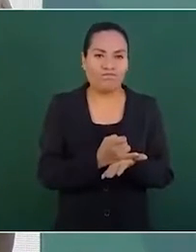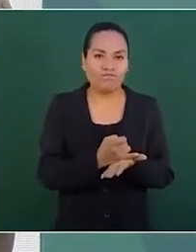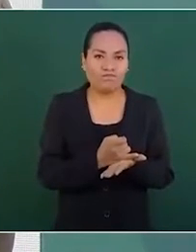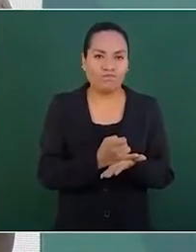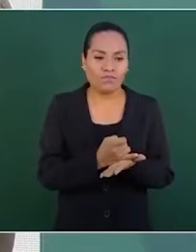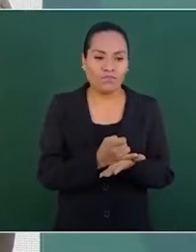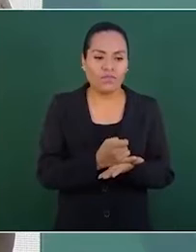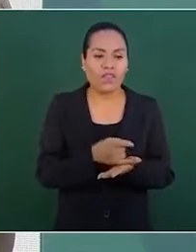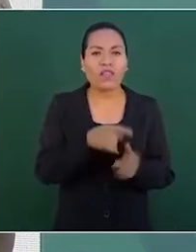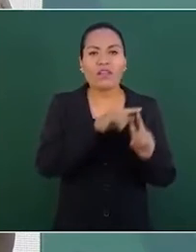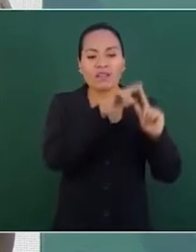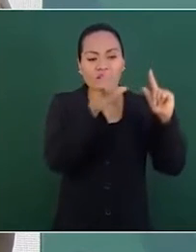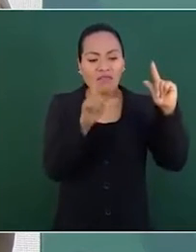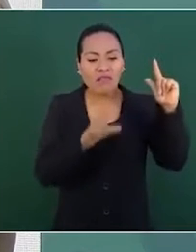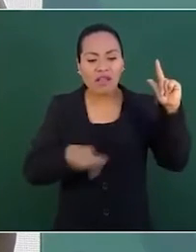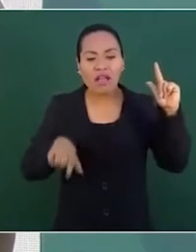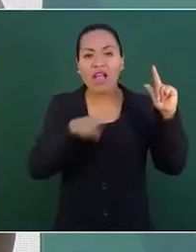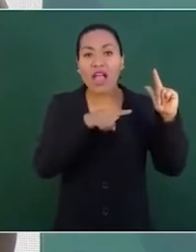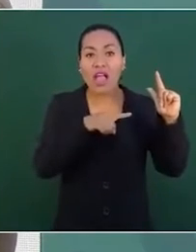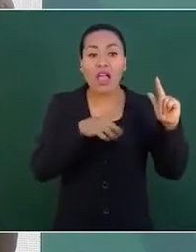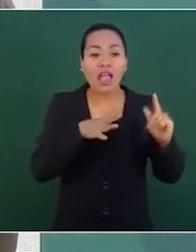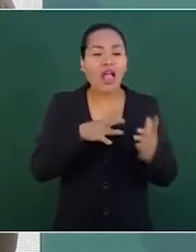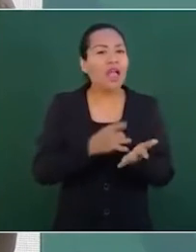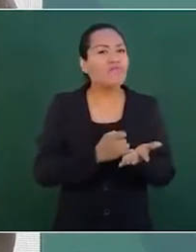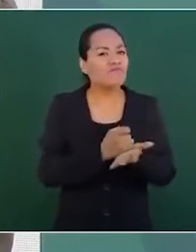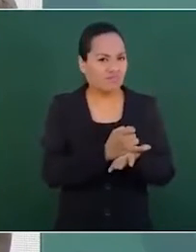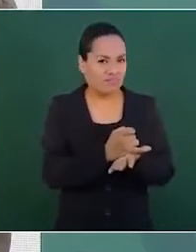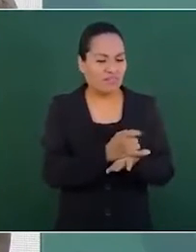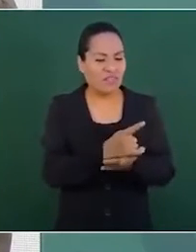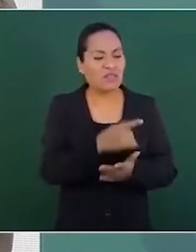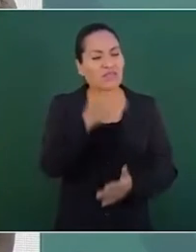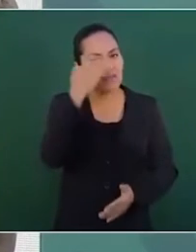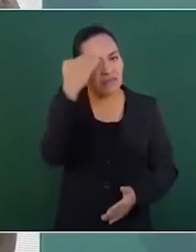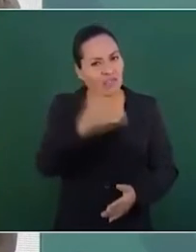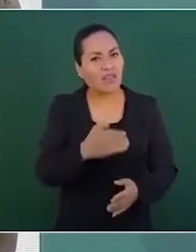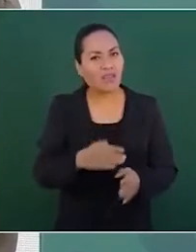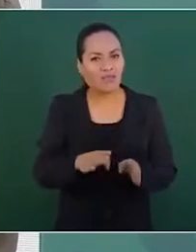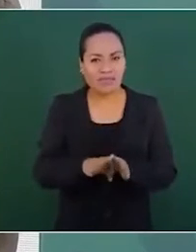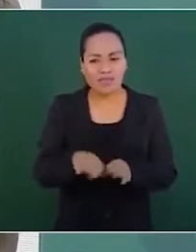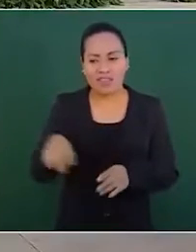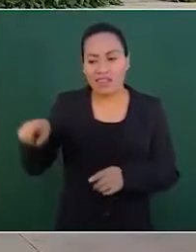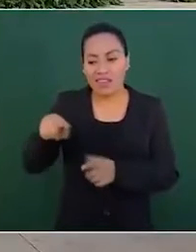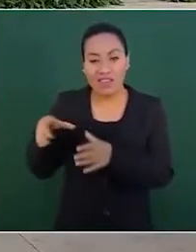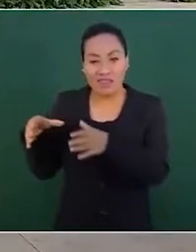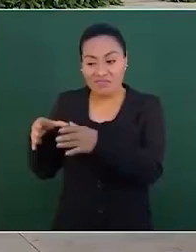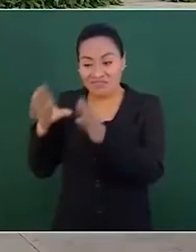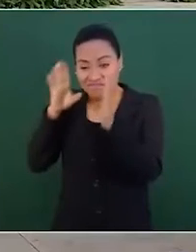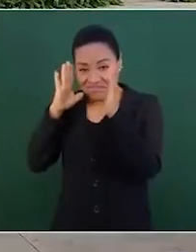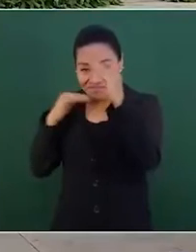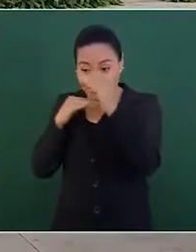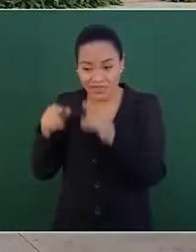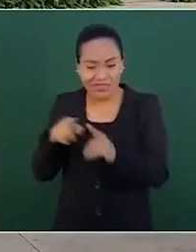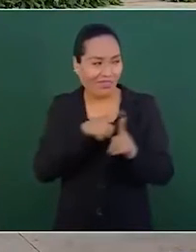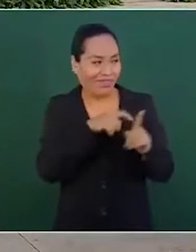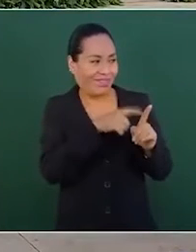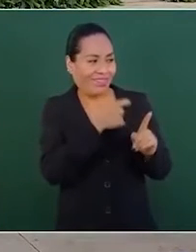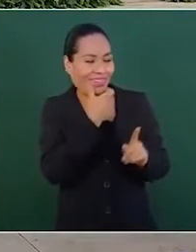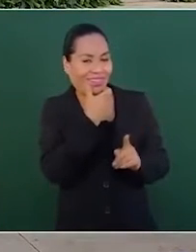se burlan, pero no. No,